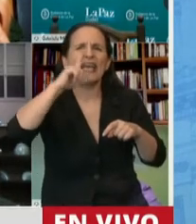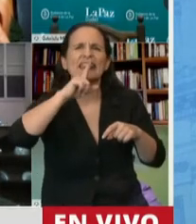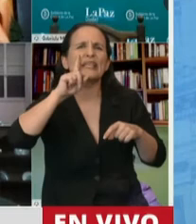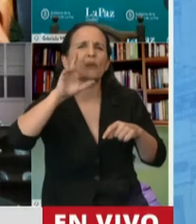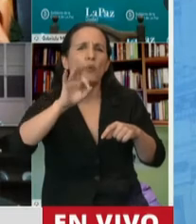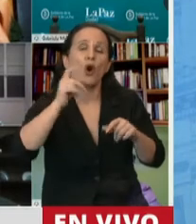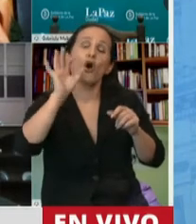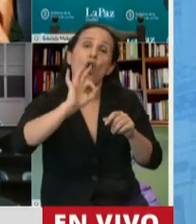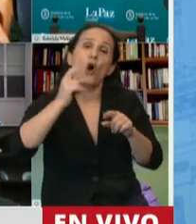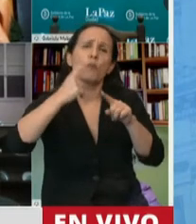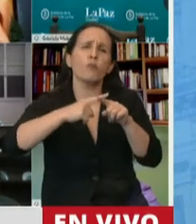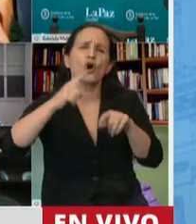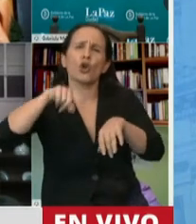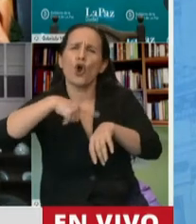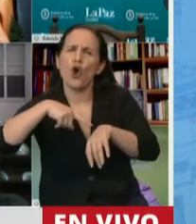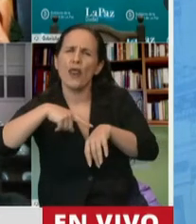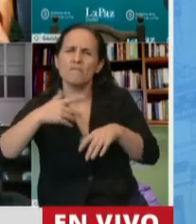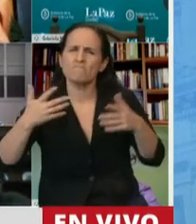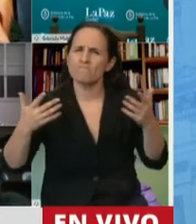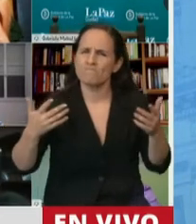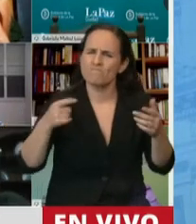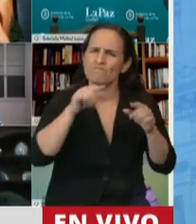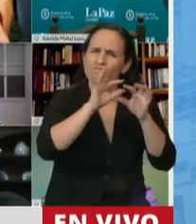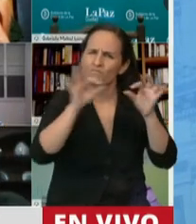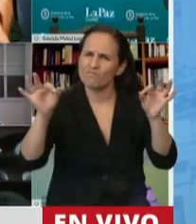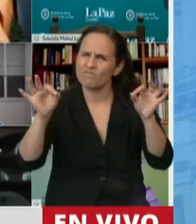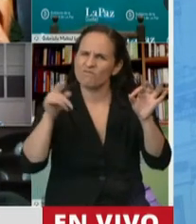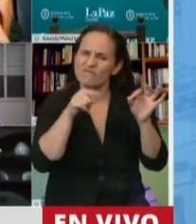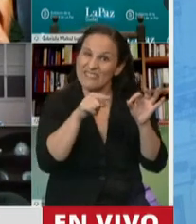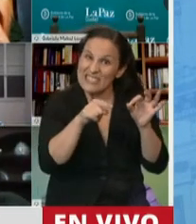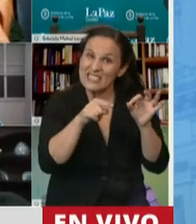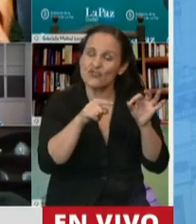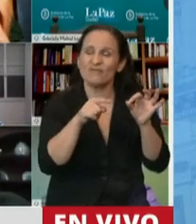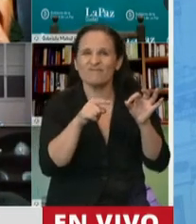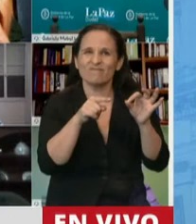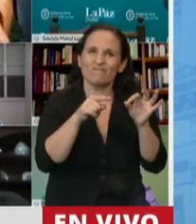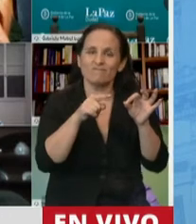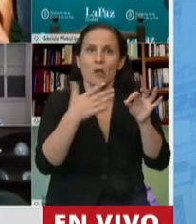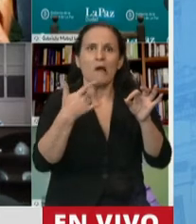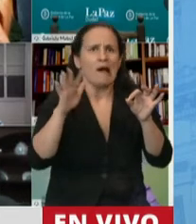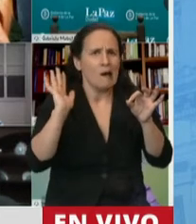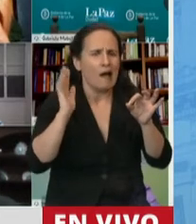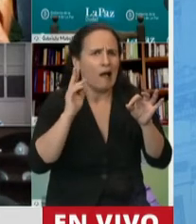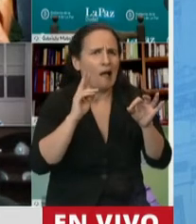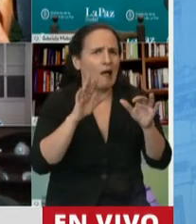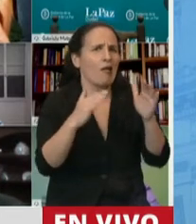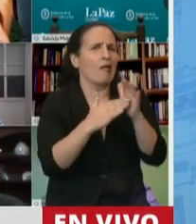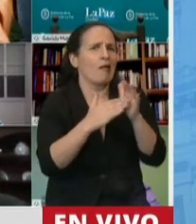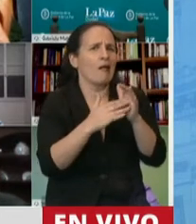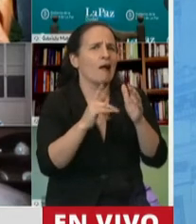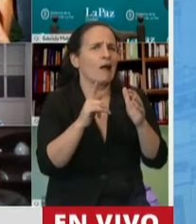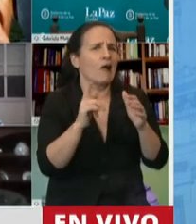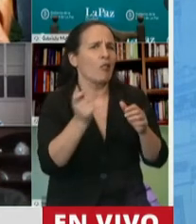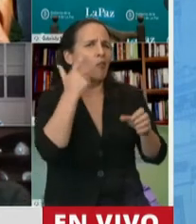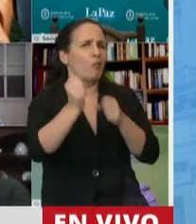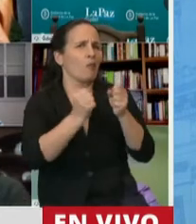hora o por objetivo. Es decir, ahí nosotros creemos que abre la puerta claramente a lo que quieren las patronales